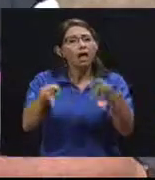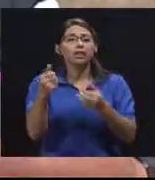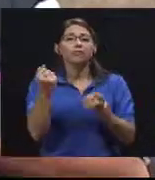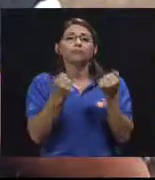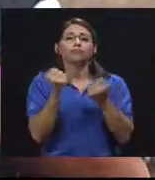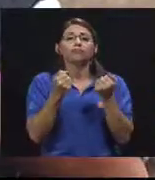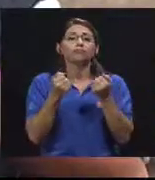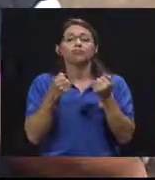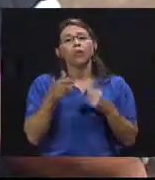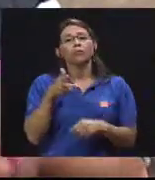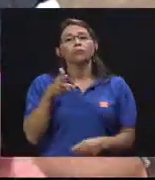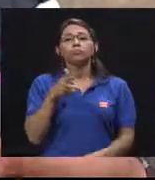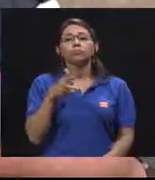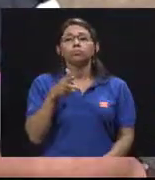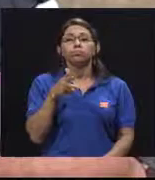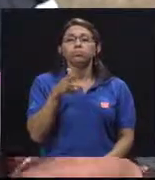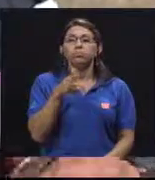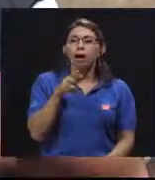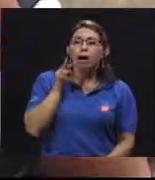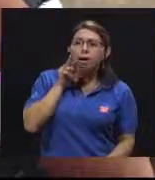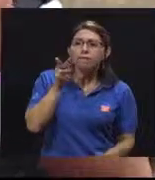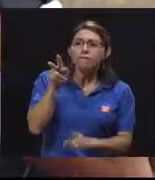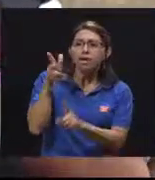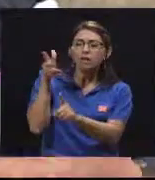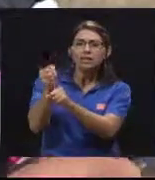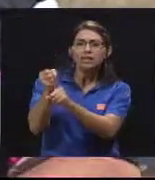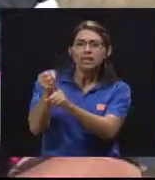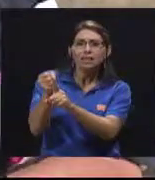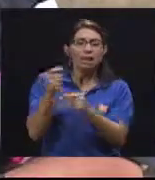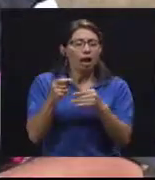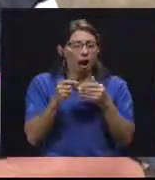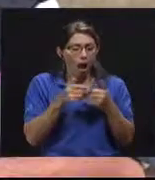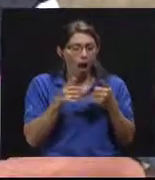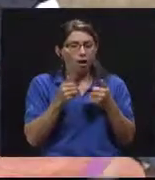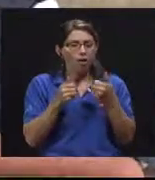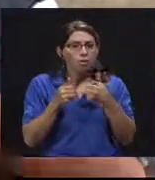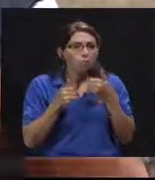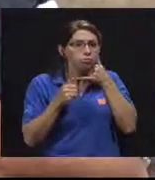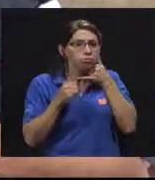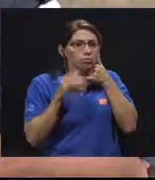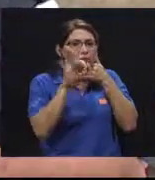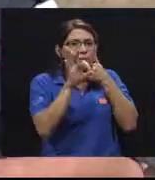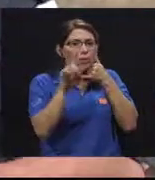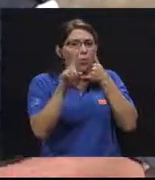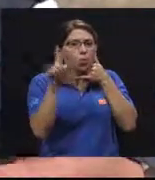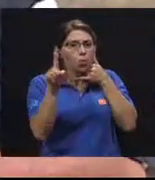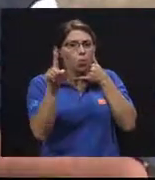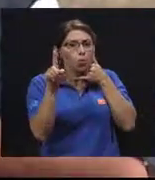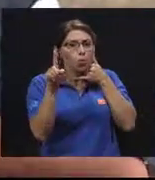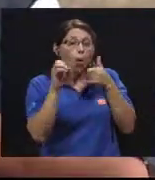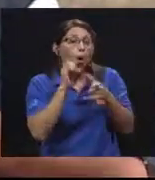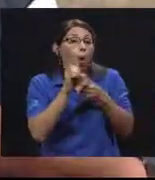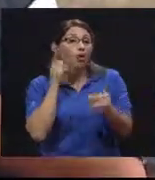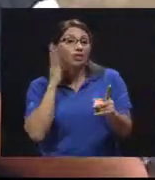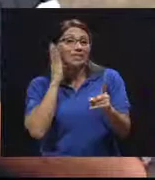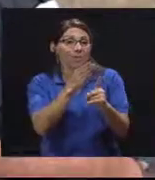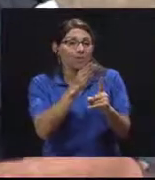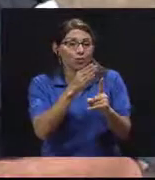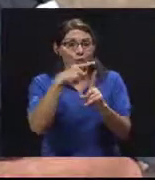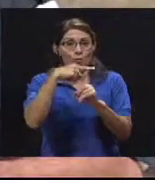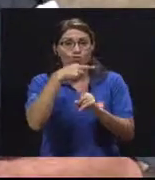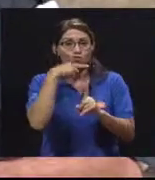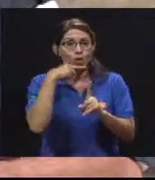sus vehículos, ven un accidente de tránsito, llaman al sistema de emergencia 911 o llaman directo a la Cruz Roja, nosotros